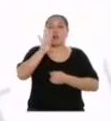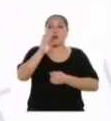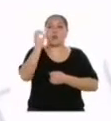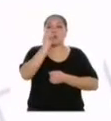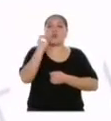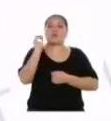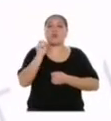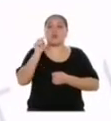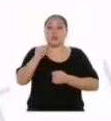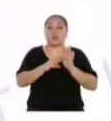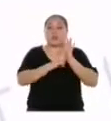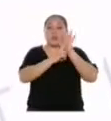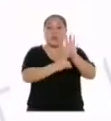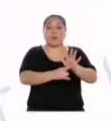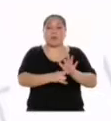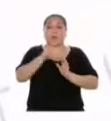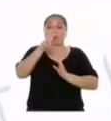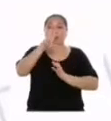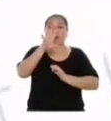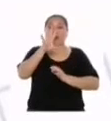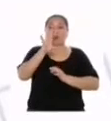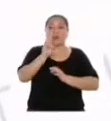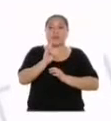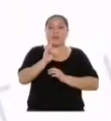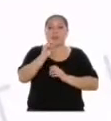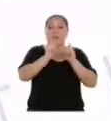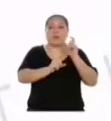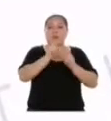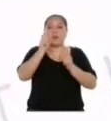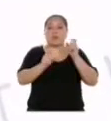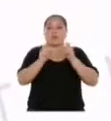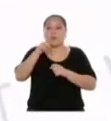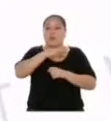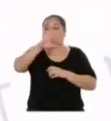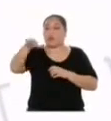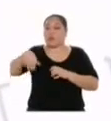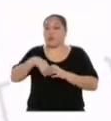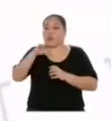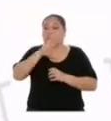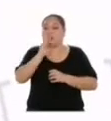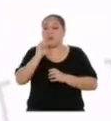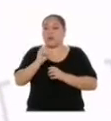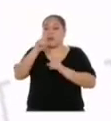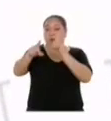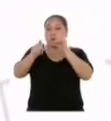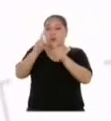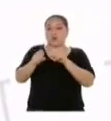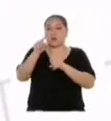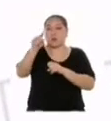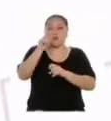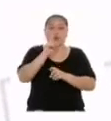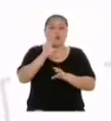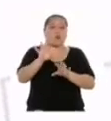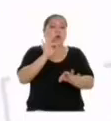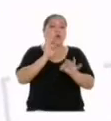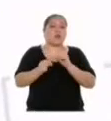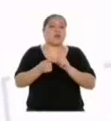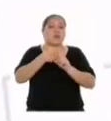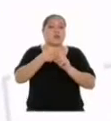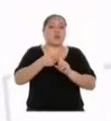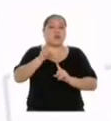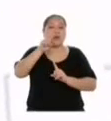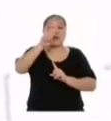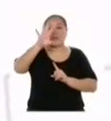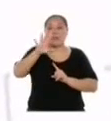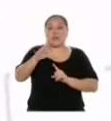porcentaje representa a 37 personas de las 50 encuestadas que obtienes al sumar 25 y